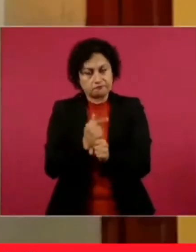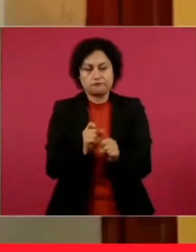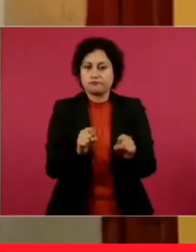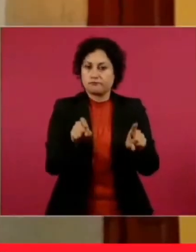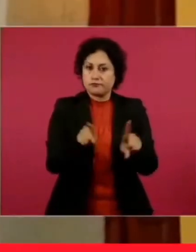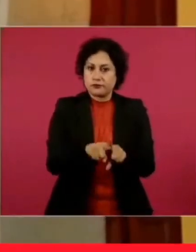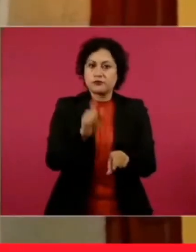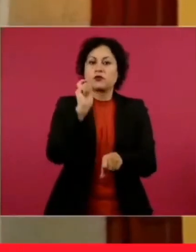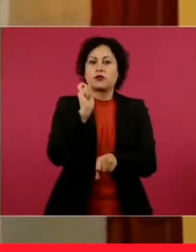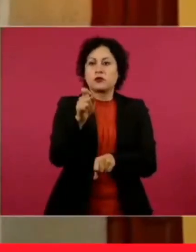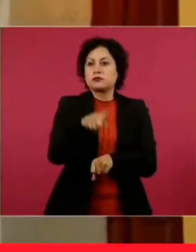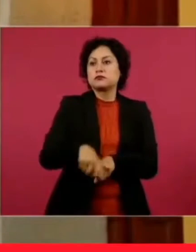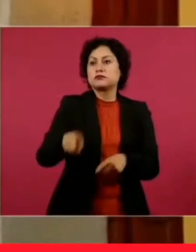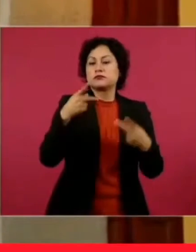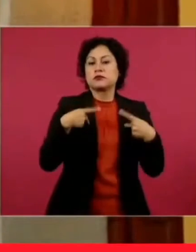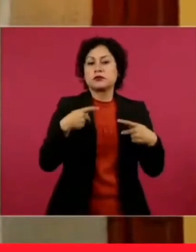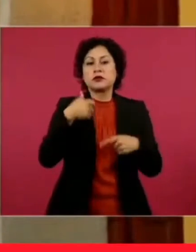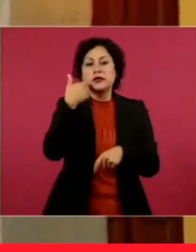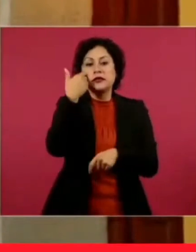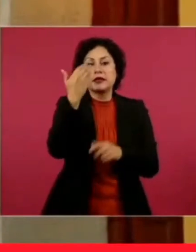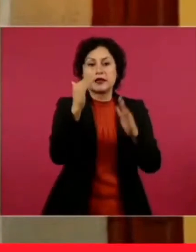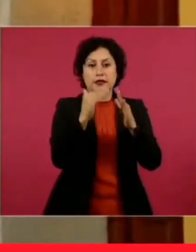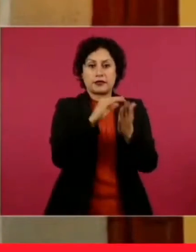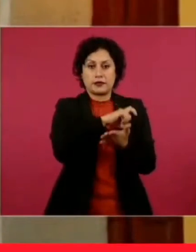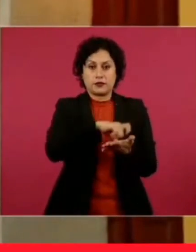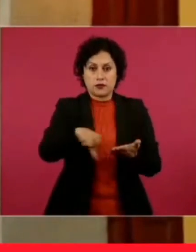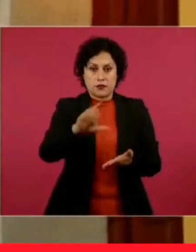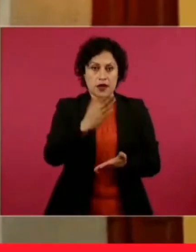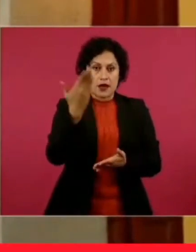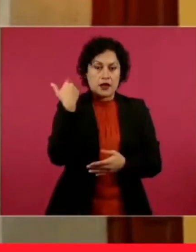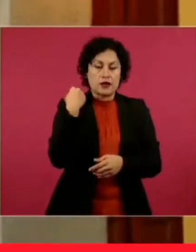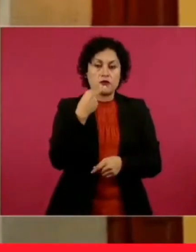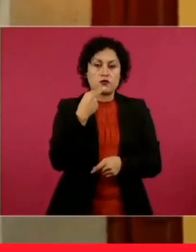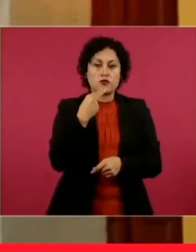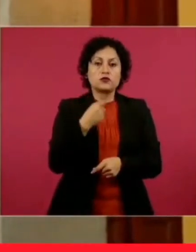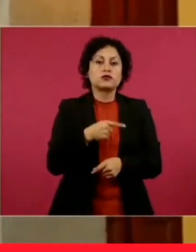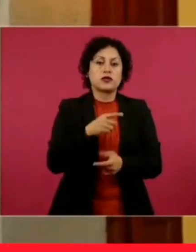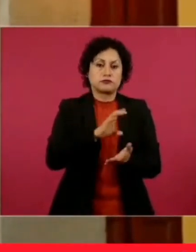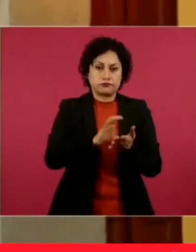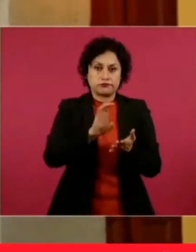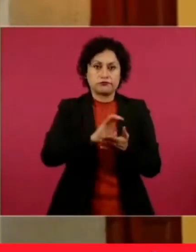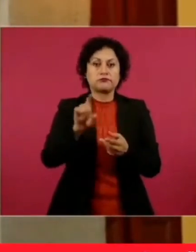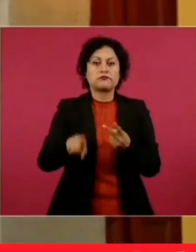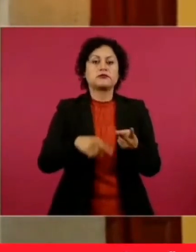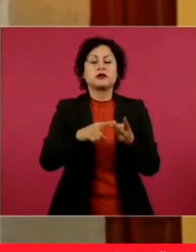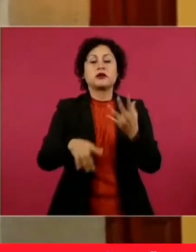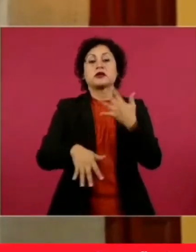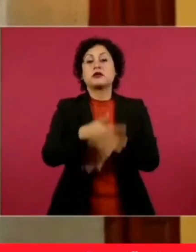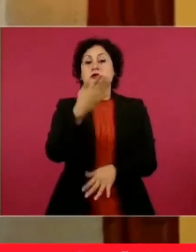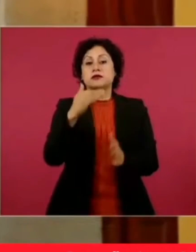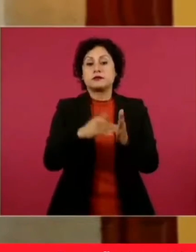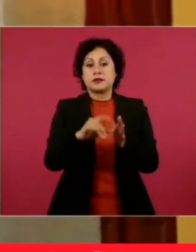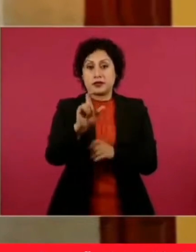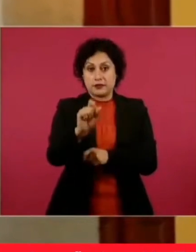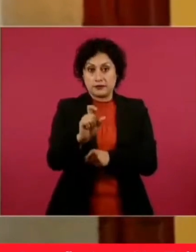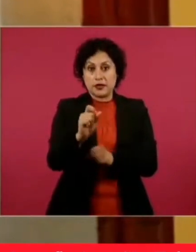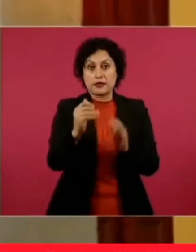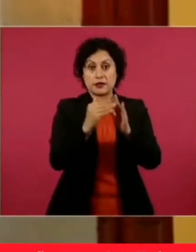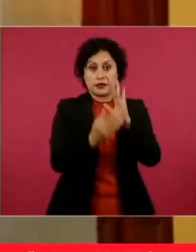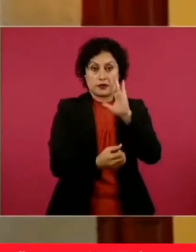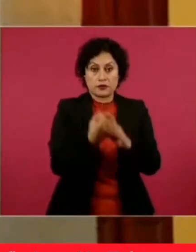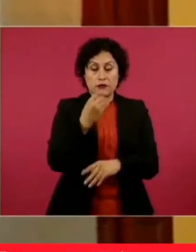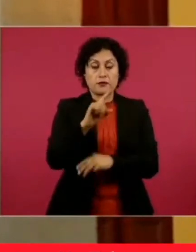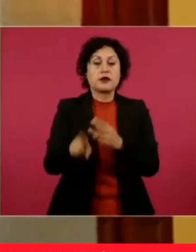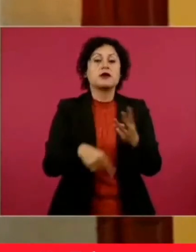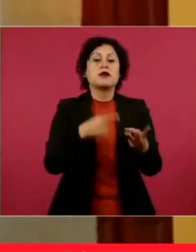mayor interés por la vivienda usada, 16 mil 900 créditos, vivienda nueva 15 mil 20 y la cuestión de la autoproducción, la